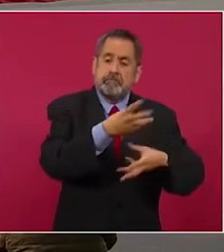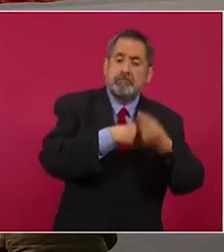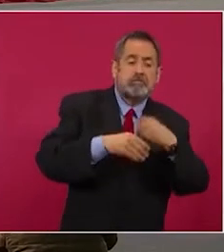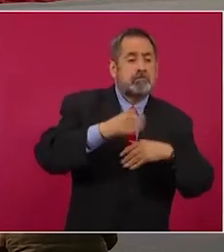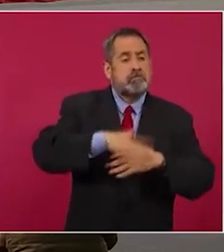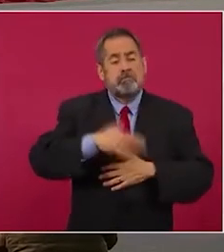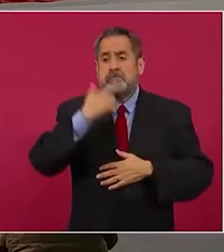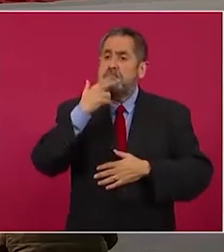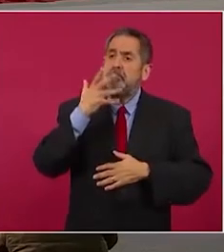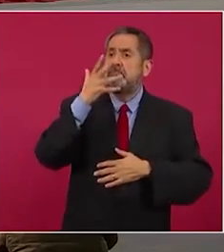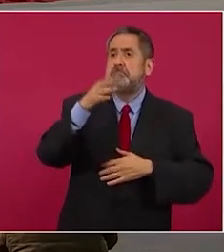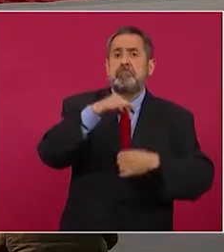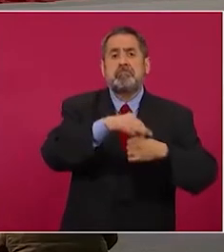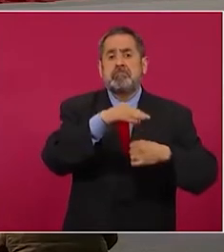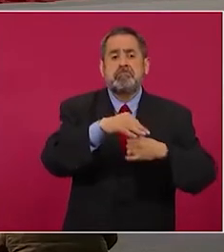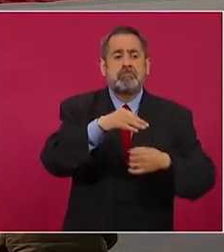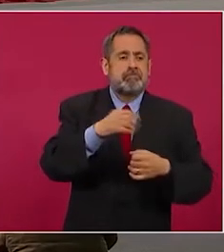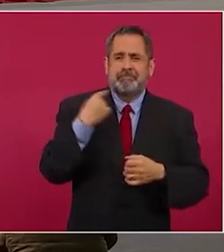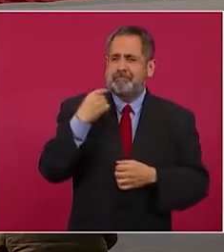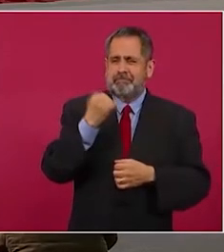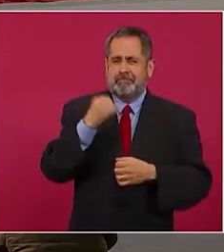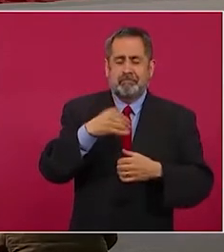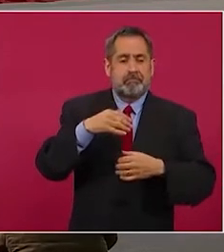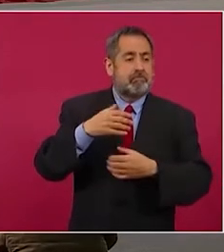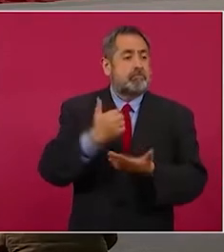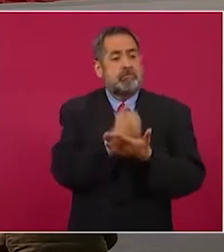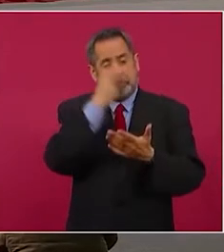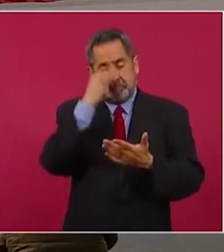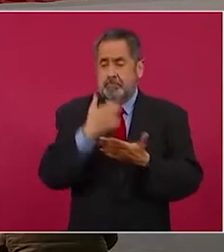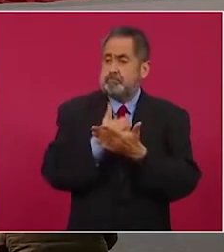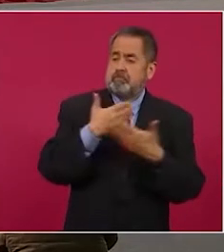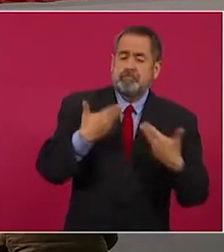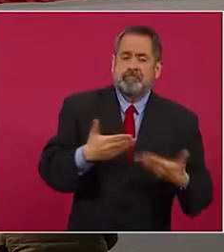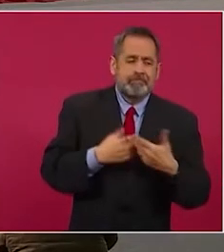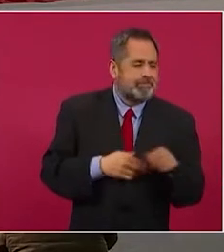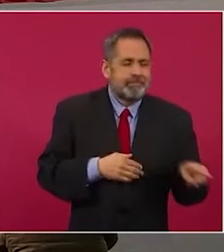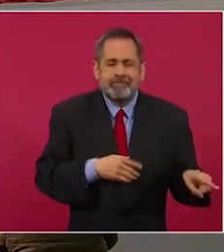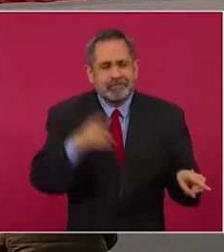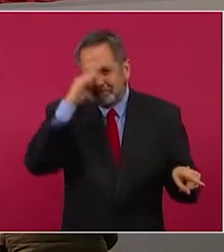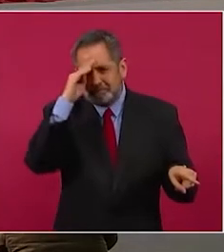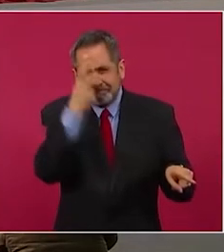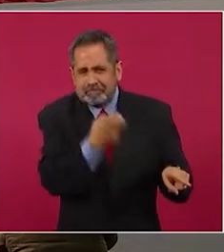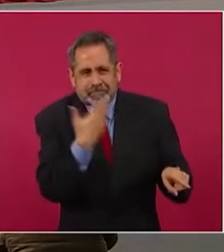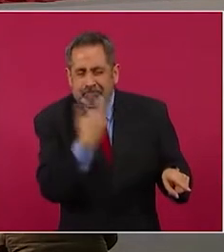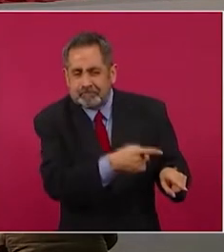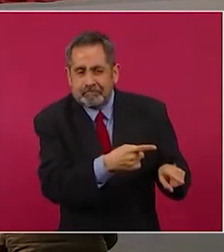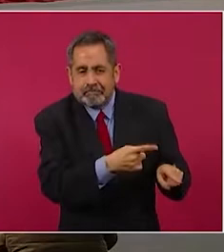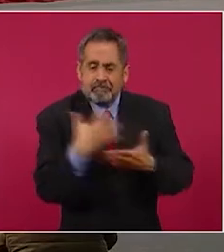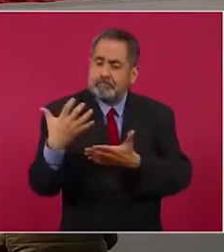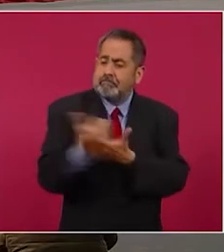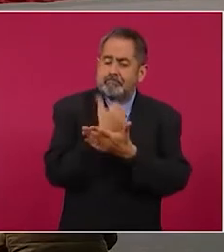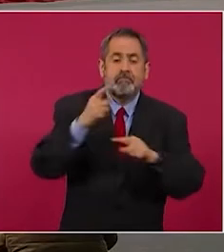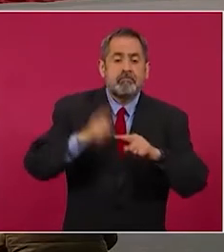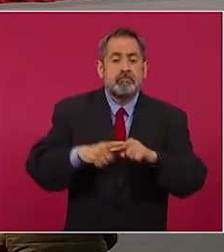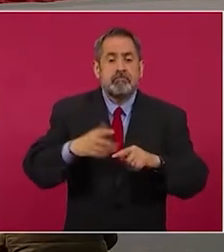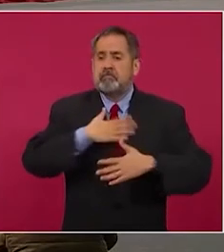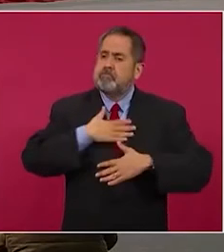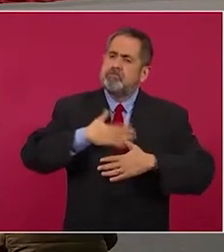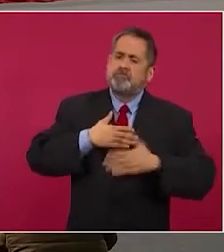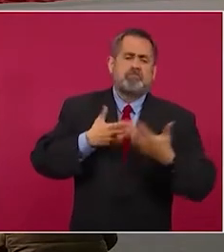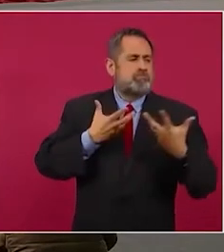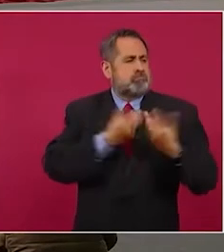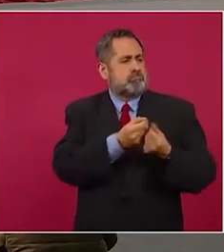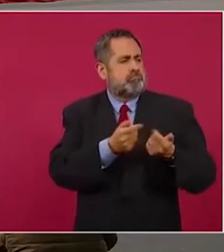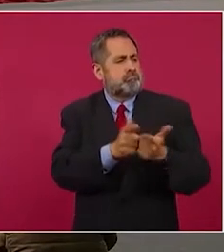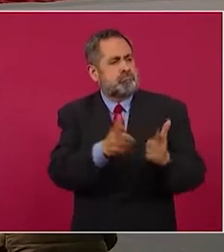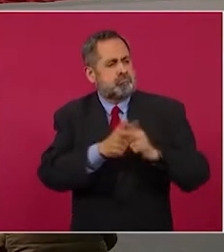resultado de las elecciones de junio pasado en la Ciudad de México que ni ellos previeron. Victoria que atribuyen a ellos, a su alianza,